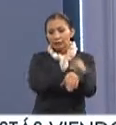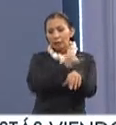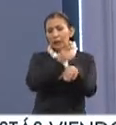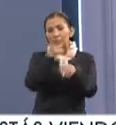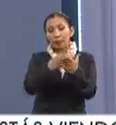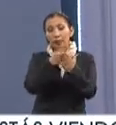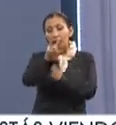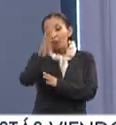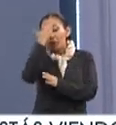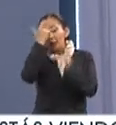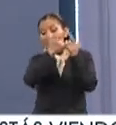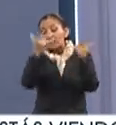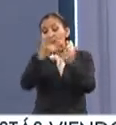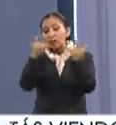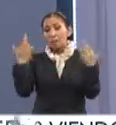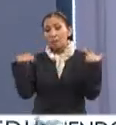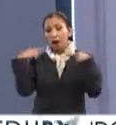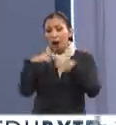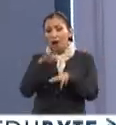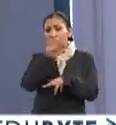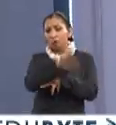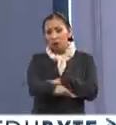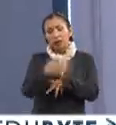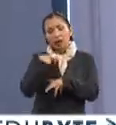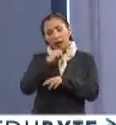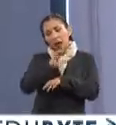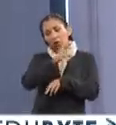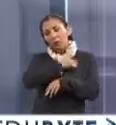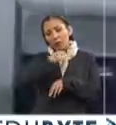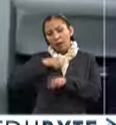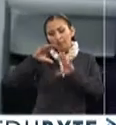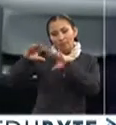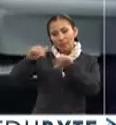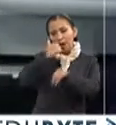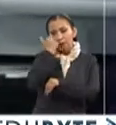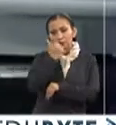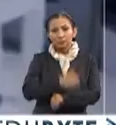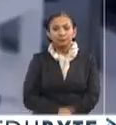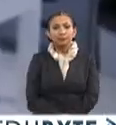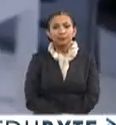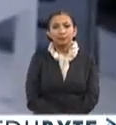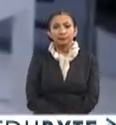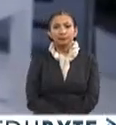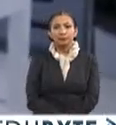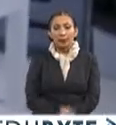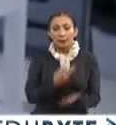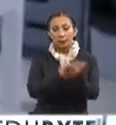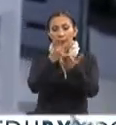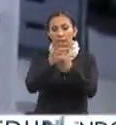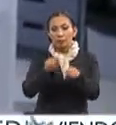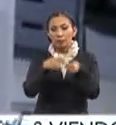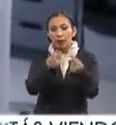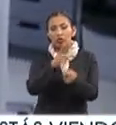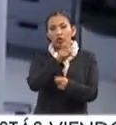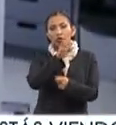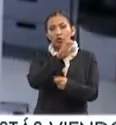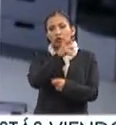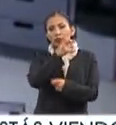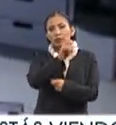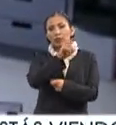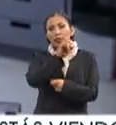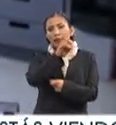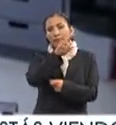Estos galardones reconocen la trayectoria de docentes y por supuesto su compromiso en la formación de estudiantes. Las distinciones fueron para los doctores